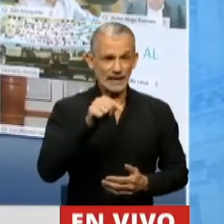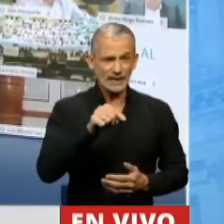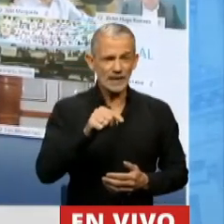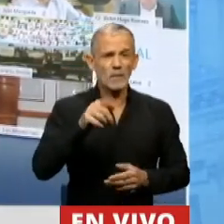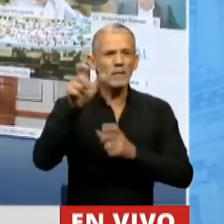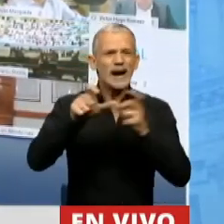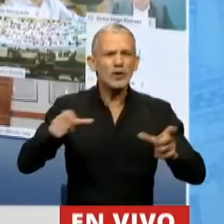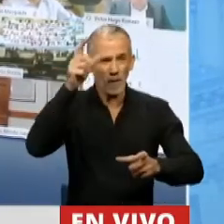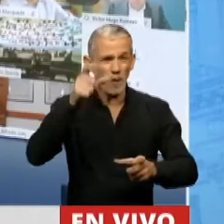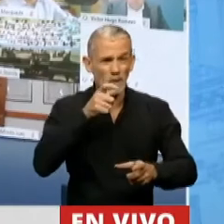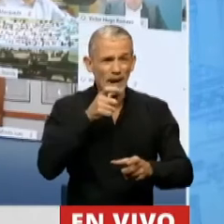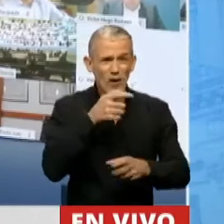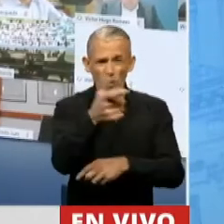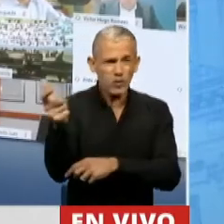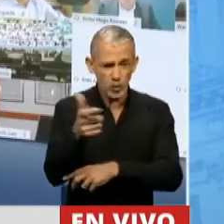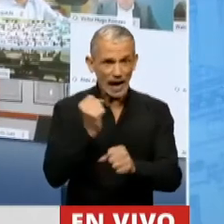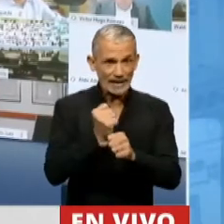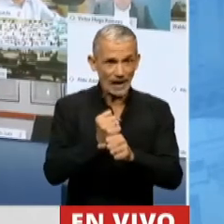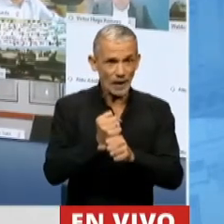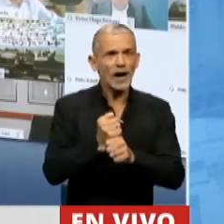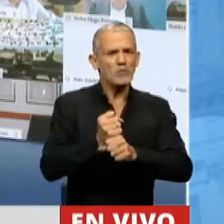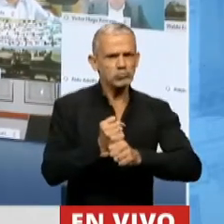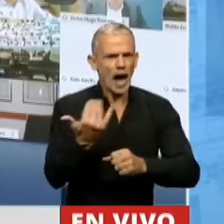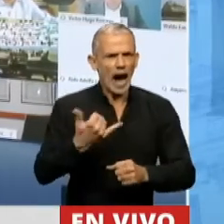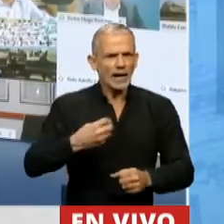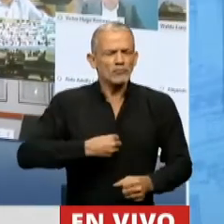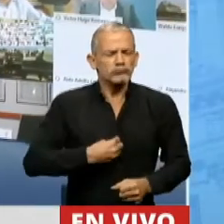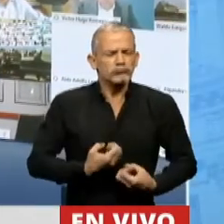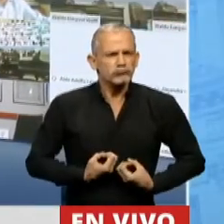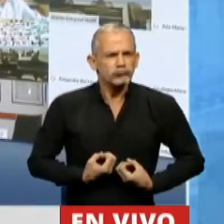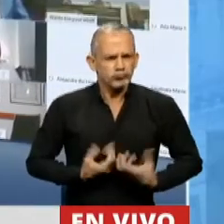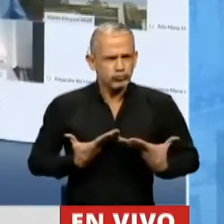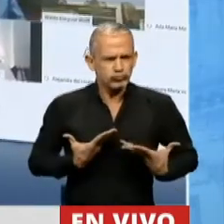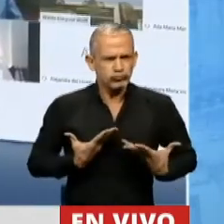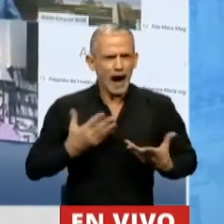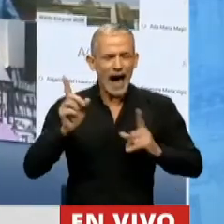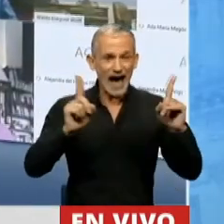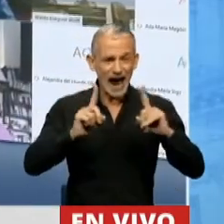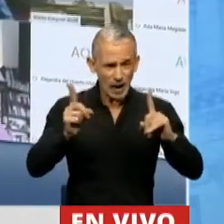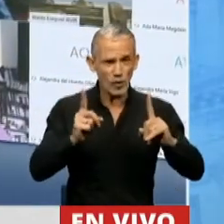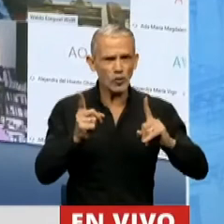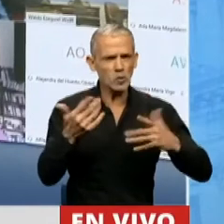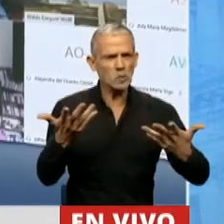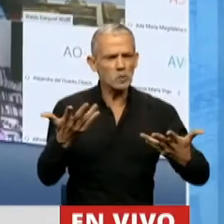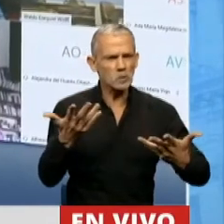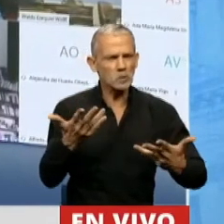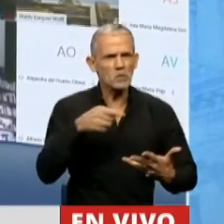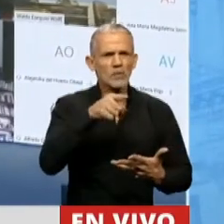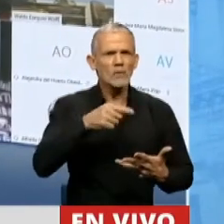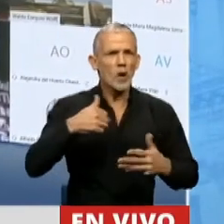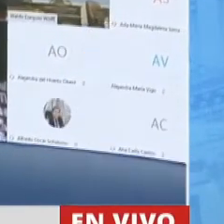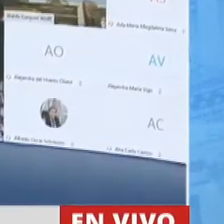bomberos, no solamente tiene una vocación que se manifiesta y la vemos, algunos en buena hora para ellos por